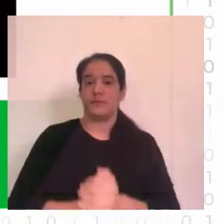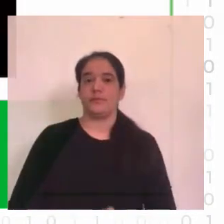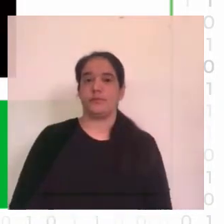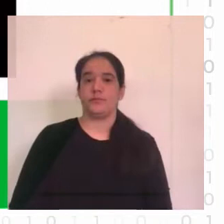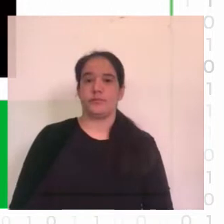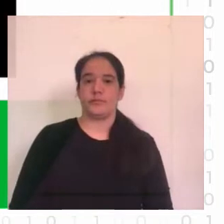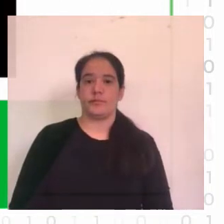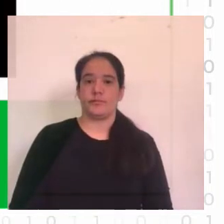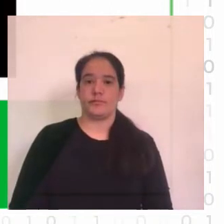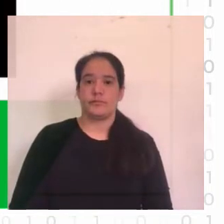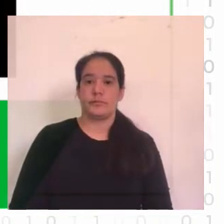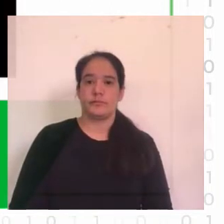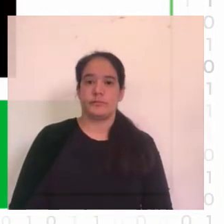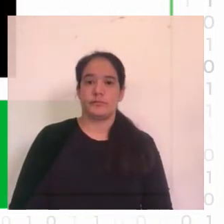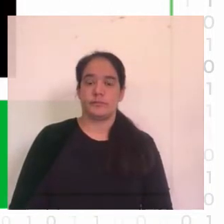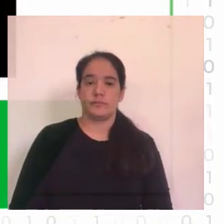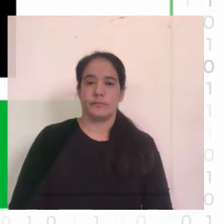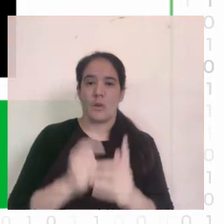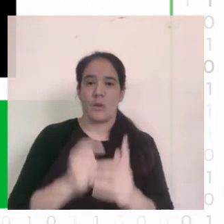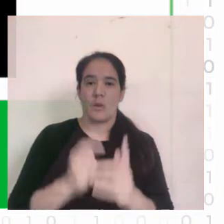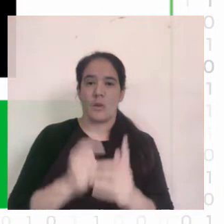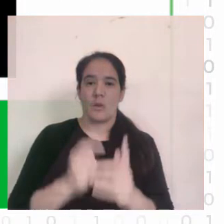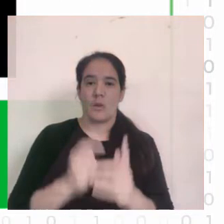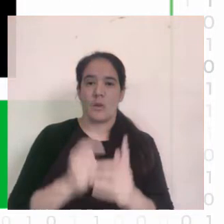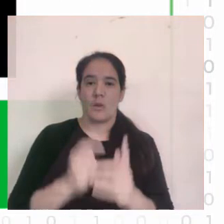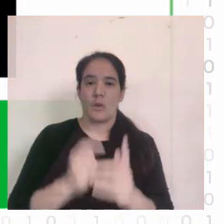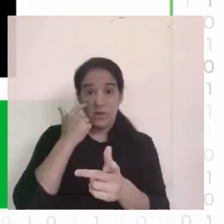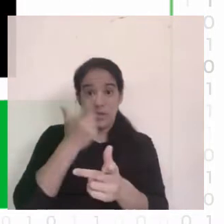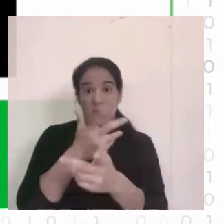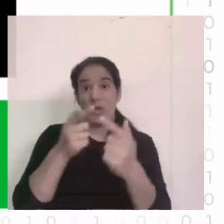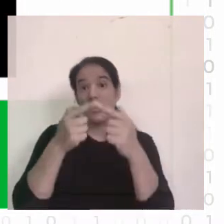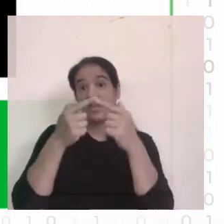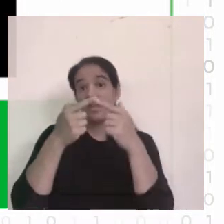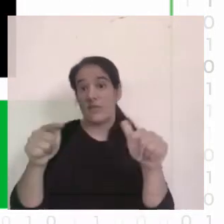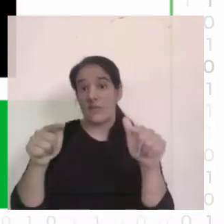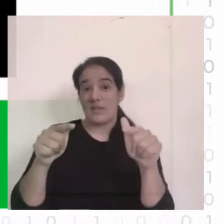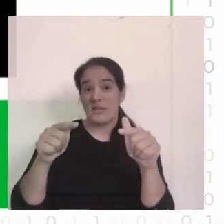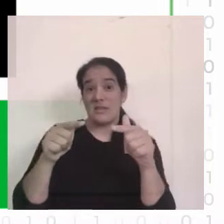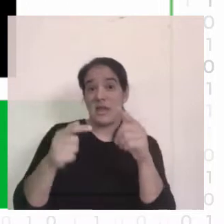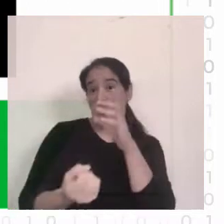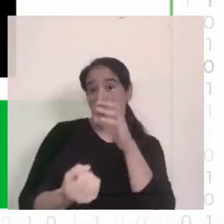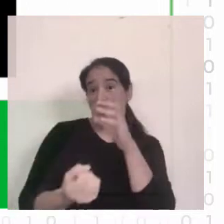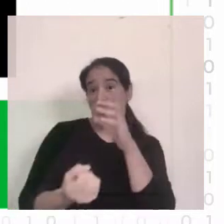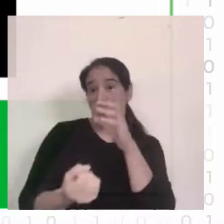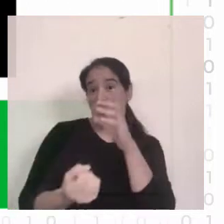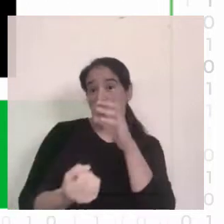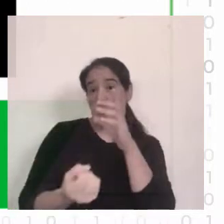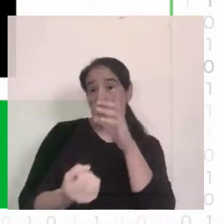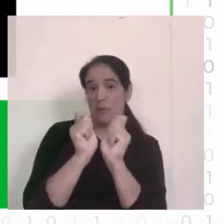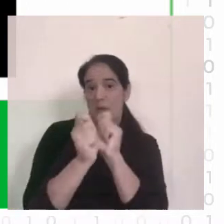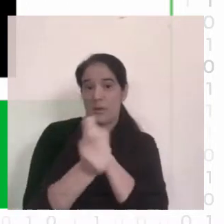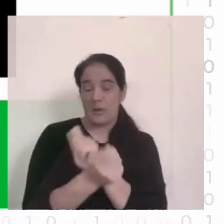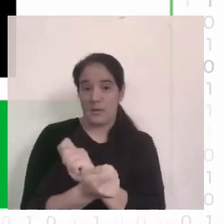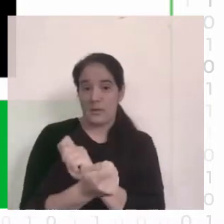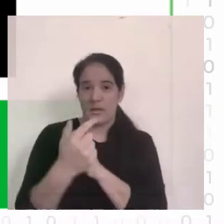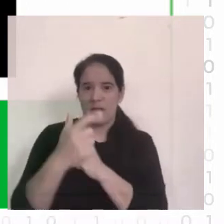Usando estos principios de diferencias en modelos de ruido se pueden construir detectores de falsificaciones. Estos métodos no son perfectos porque no hay que